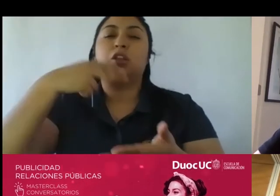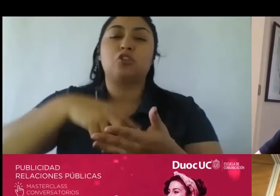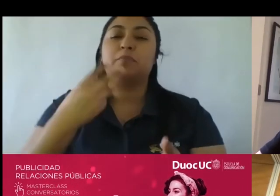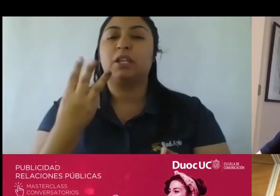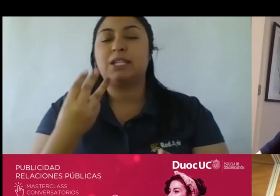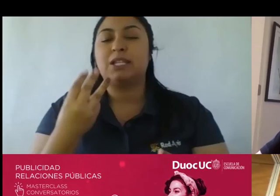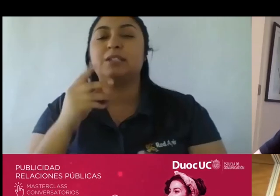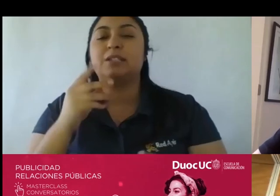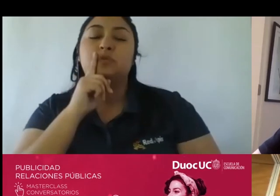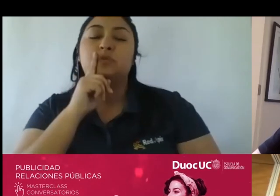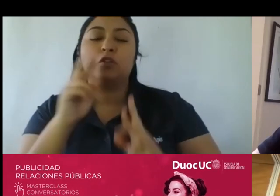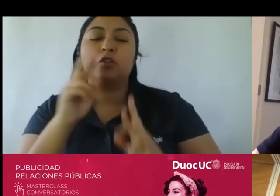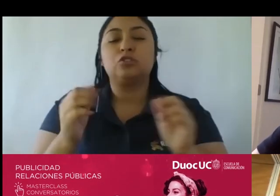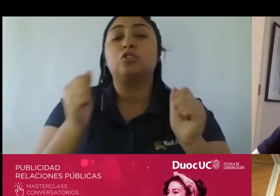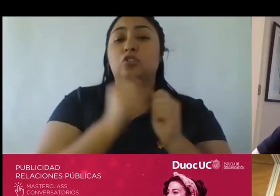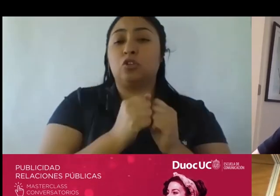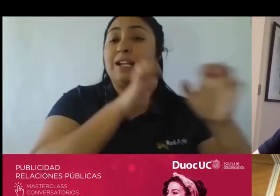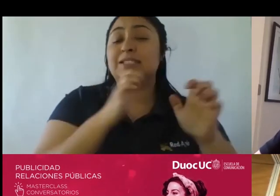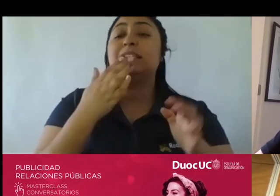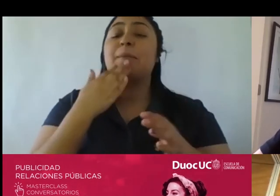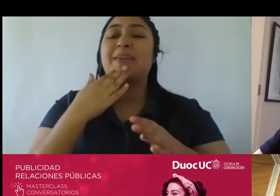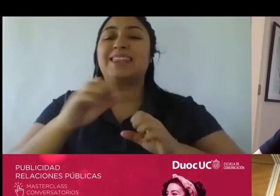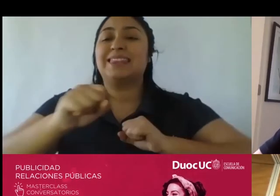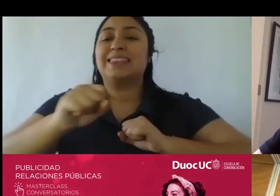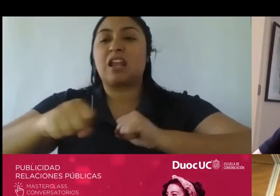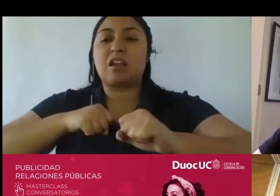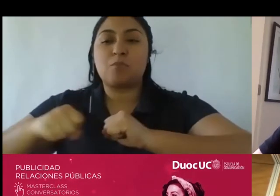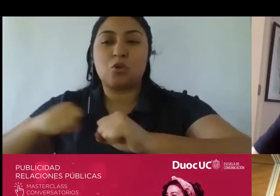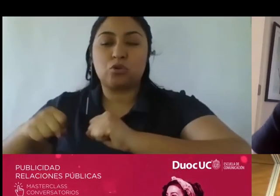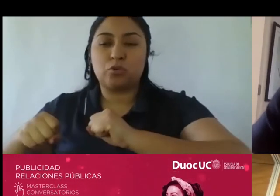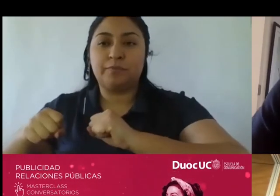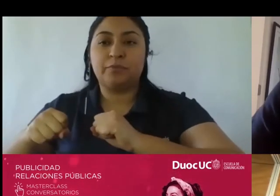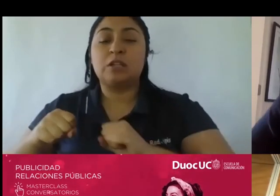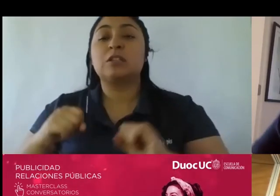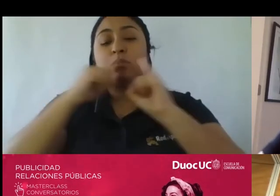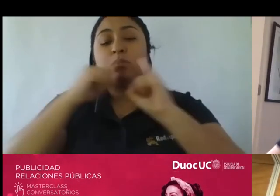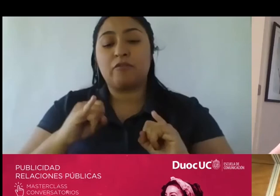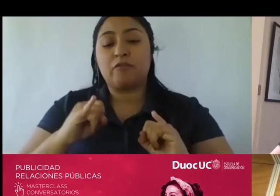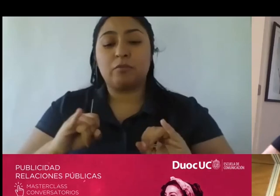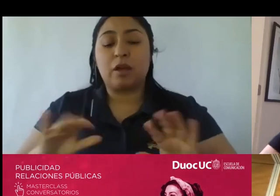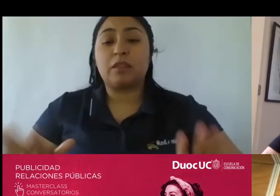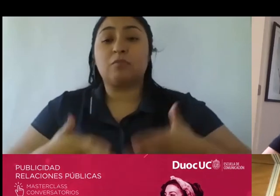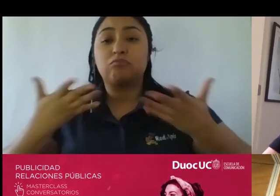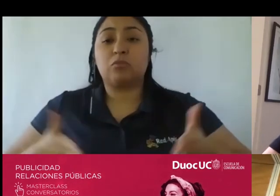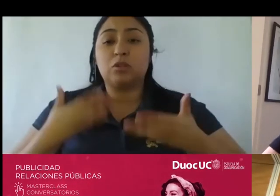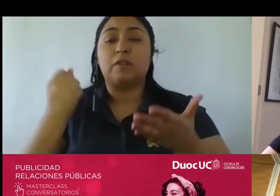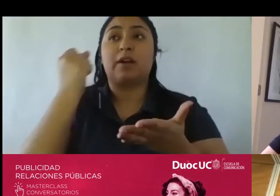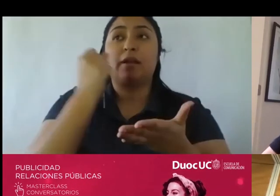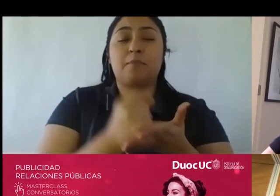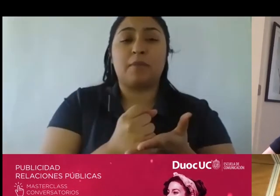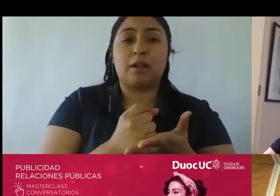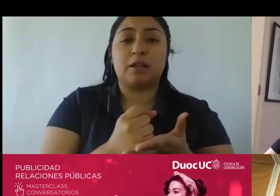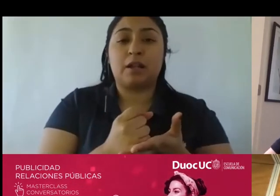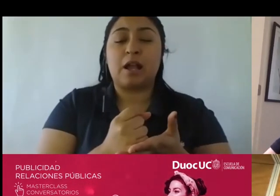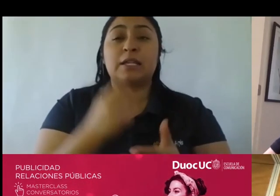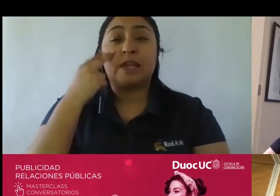terremoto entonces una manera de estimular a las marcas sería bueno para ellas mismas digamos que un poco revisaran hacia atrás que es lo que ha